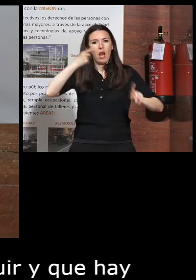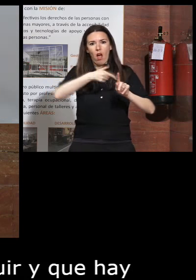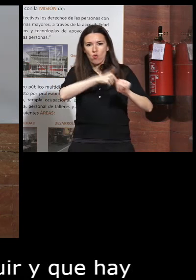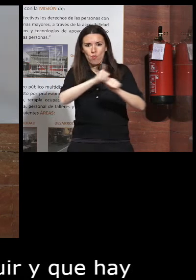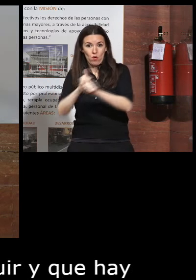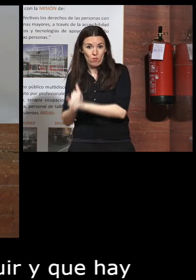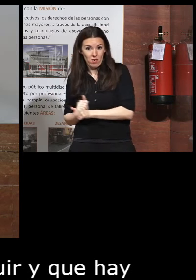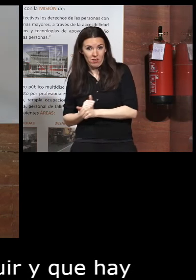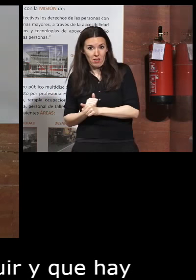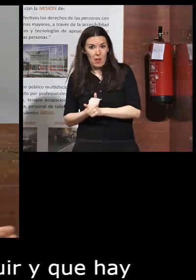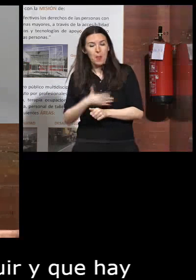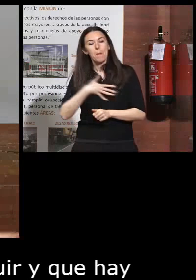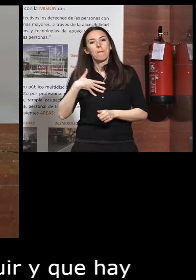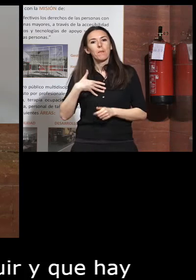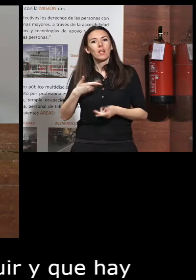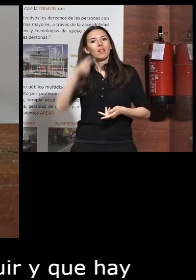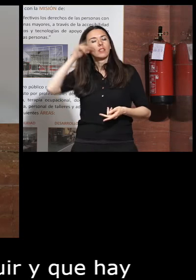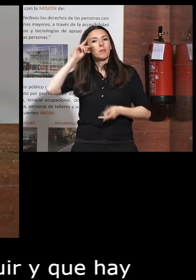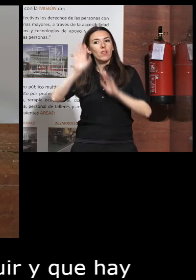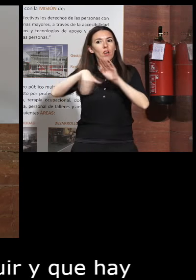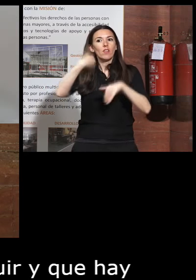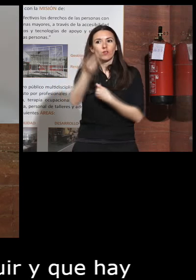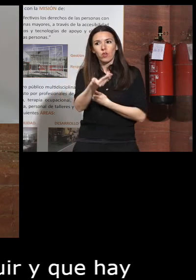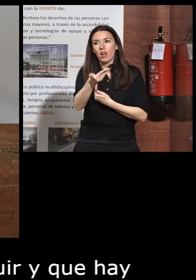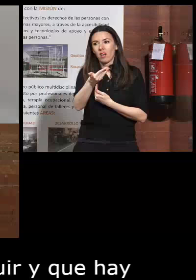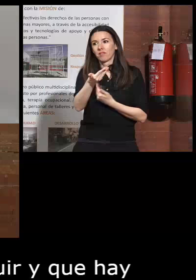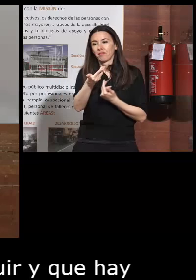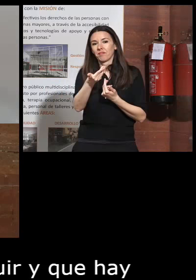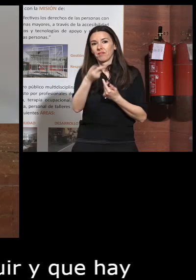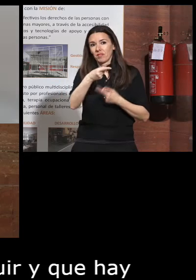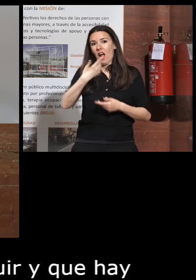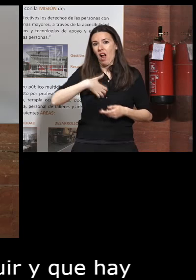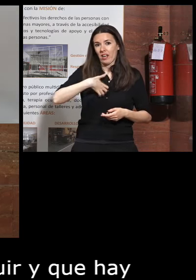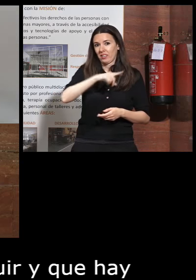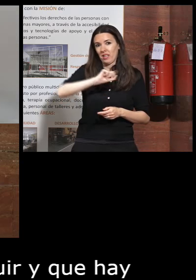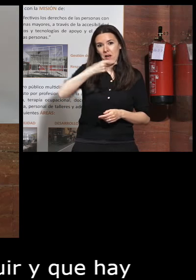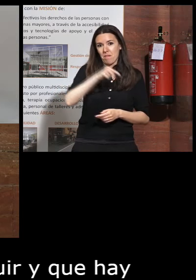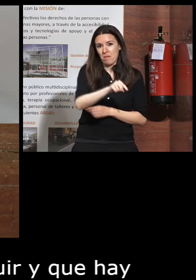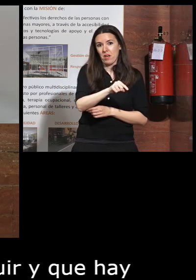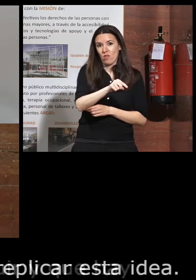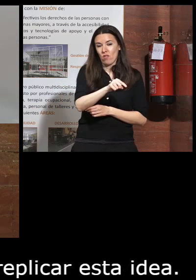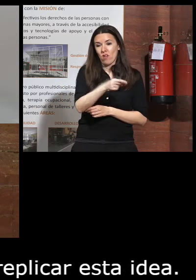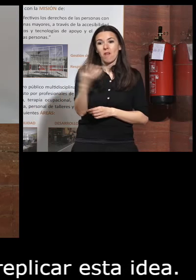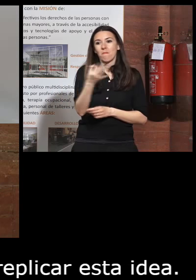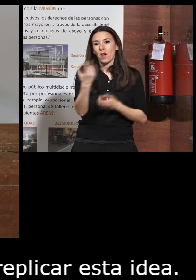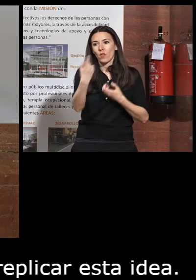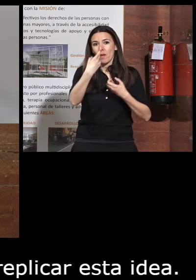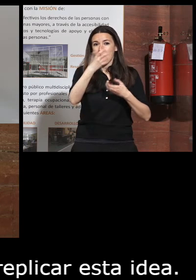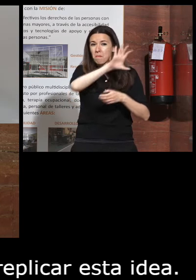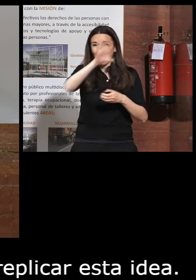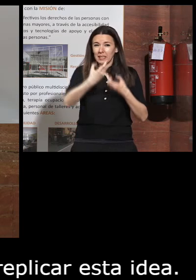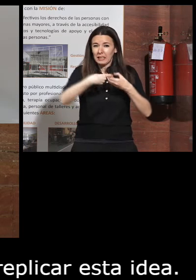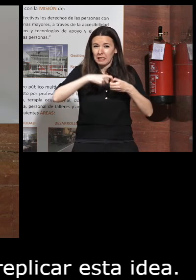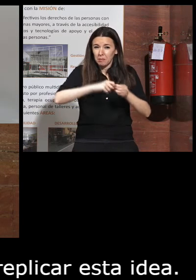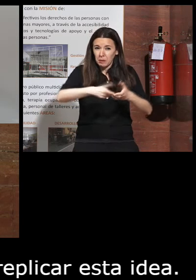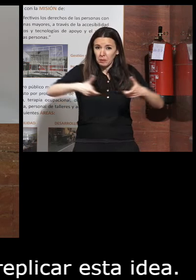entonces quería una experiencia de fuera pues Argentina en primer lugar pero tienen que irse uniendo más países y de